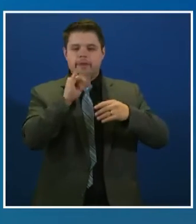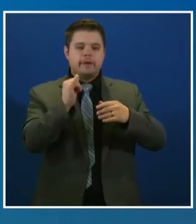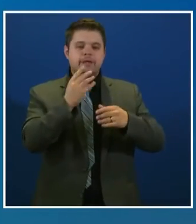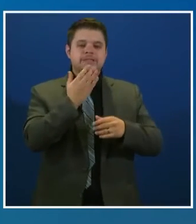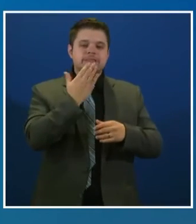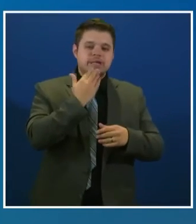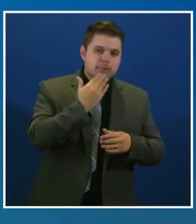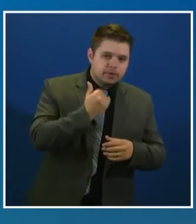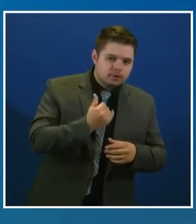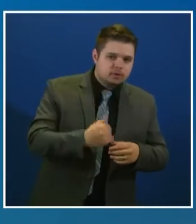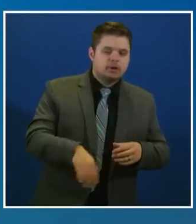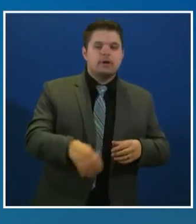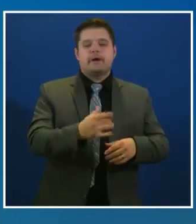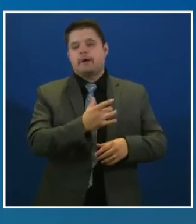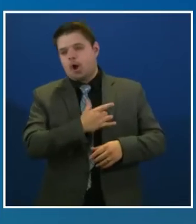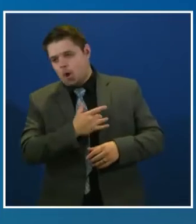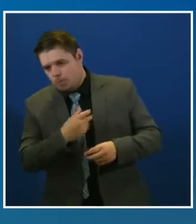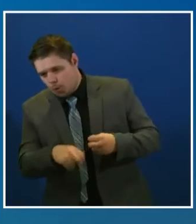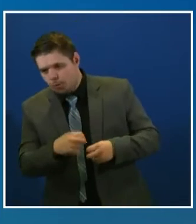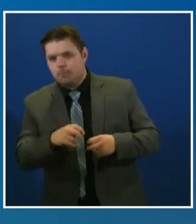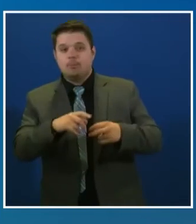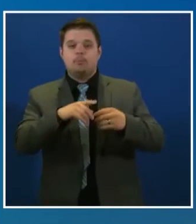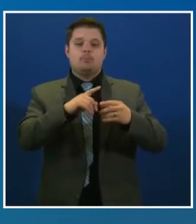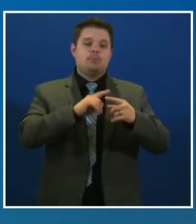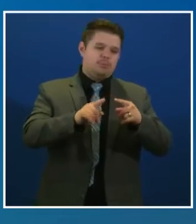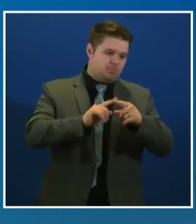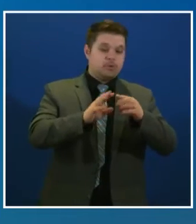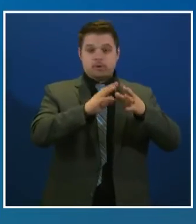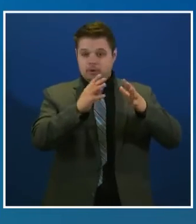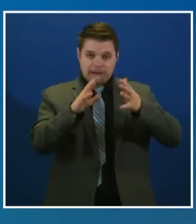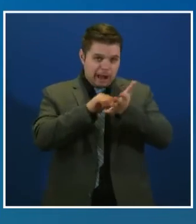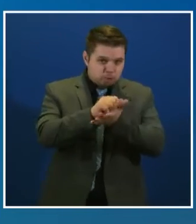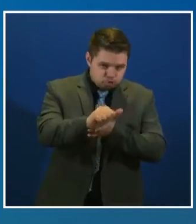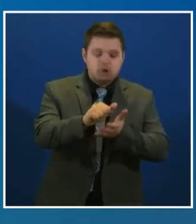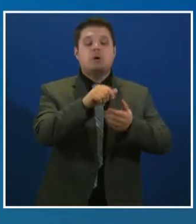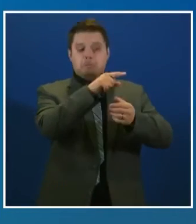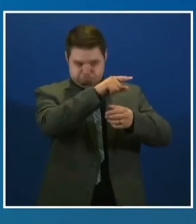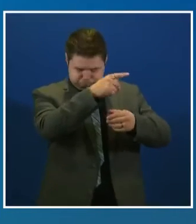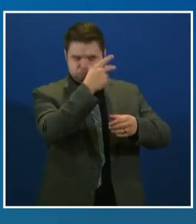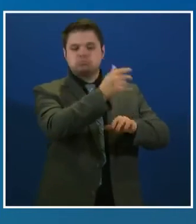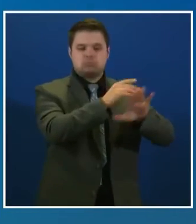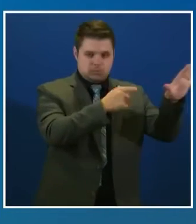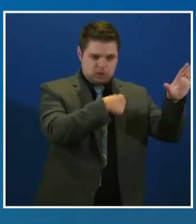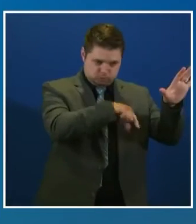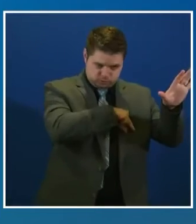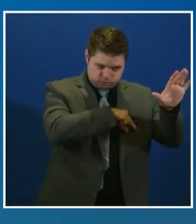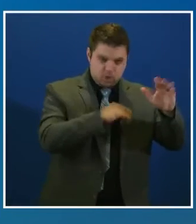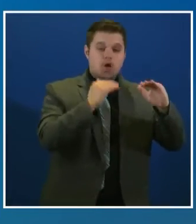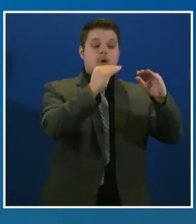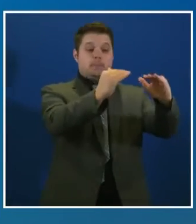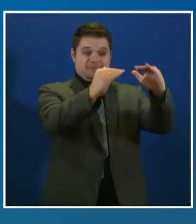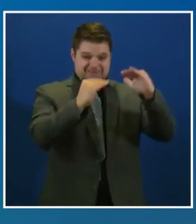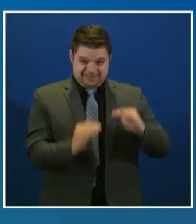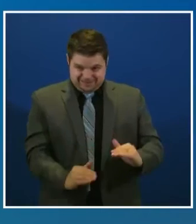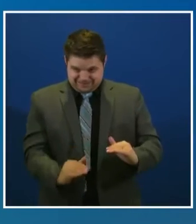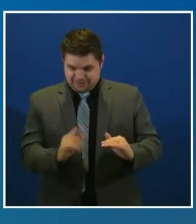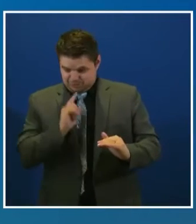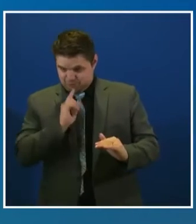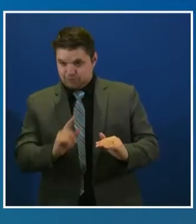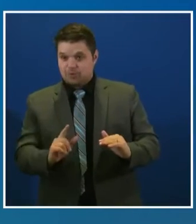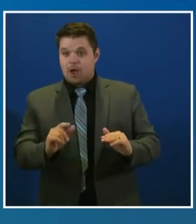y el 26 de abril, las que tengan una comorbilidad y vivan en entornos